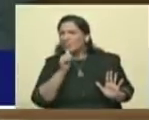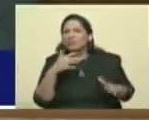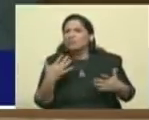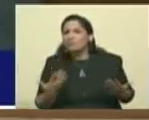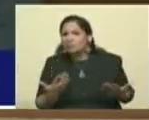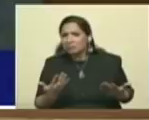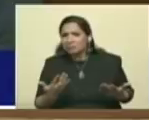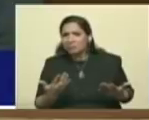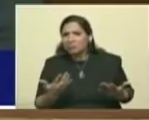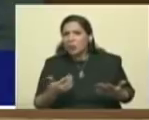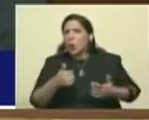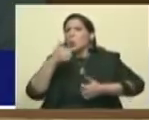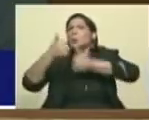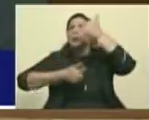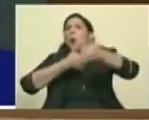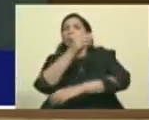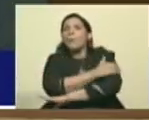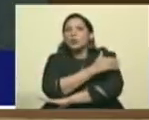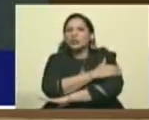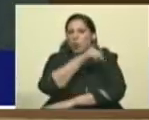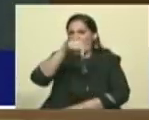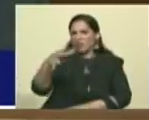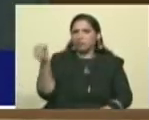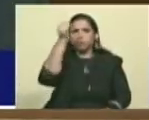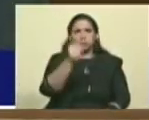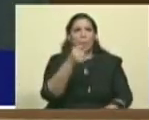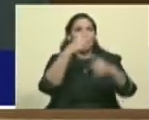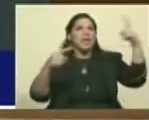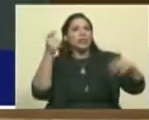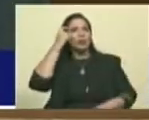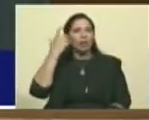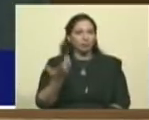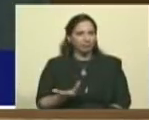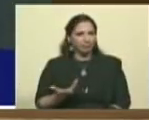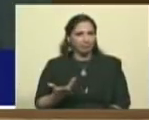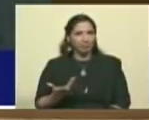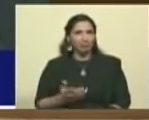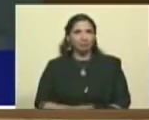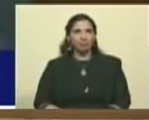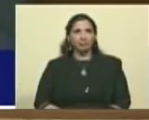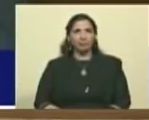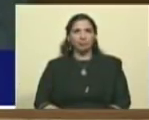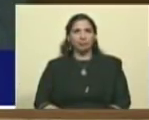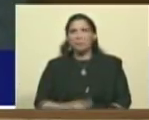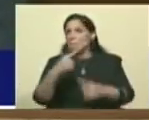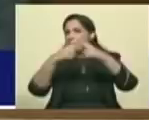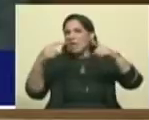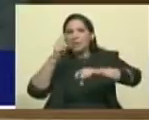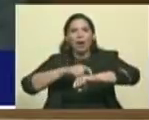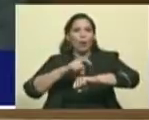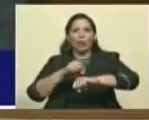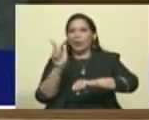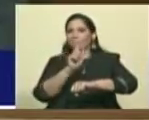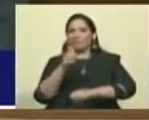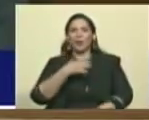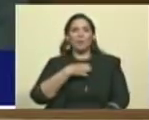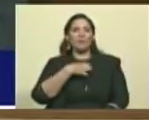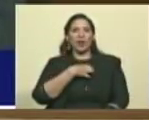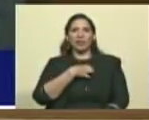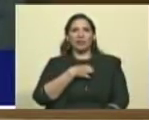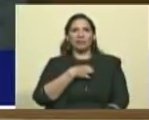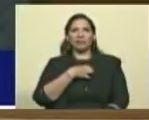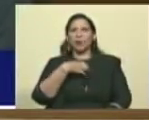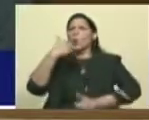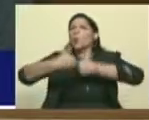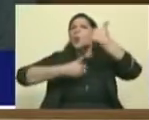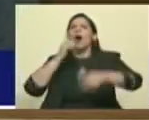Porque qué es cuálido va a asumir aquí. Ni medio día, ni media hora estaría. ¿Cuál es?